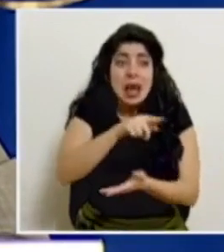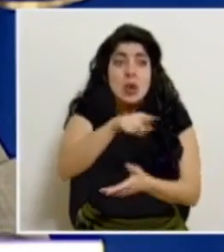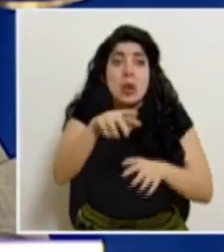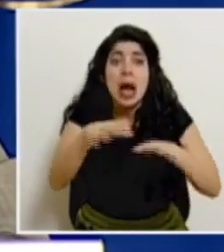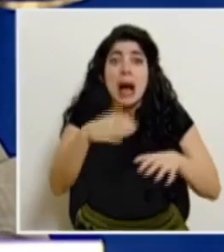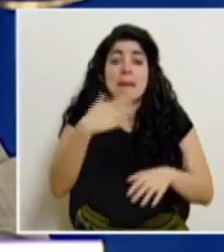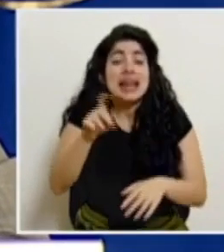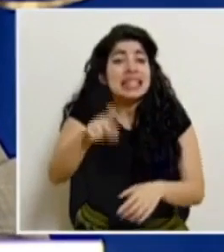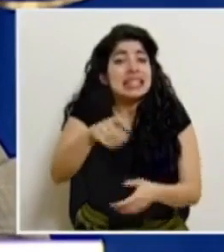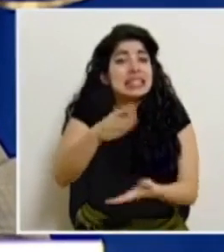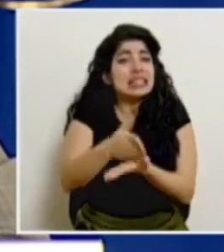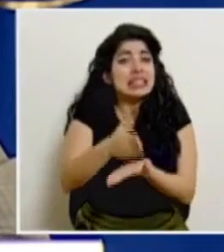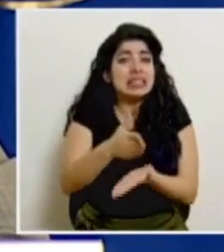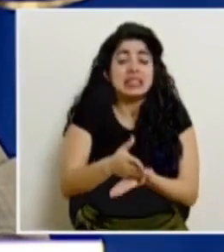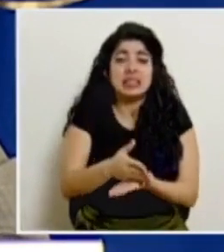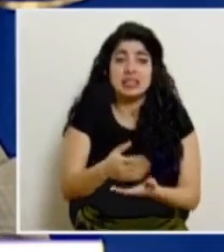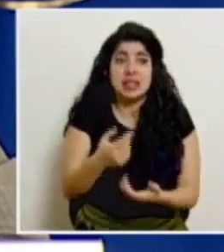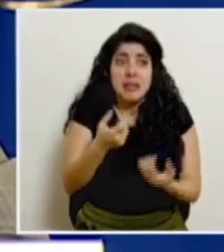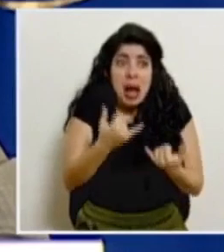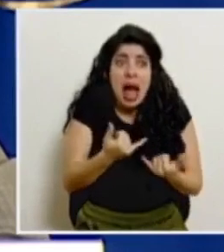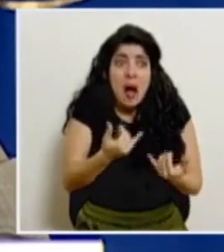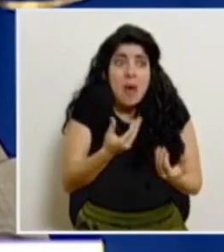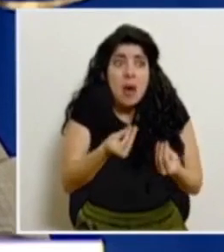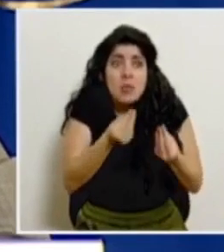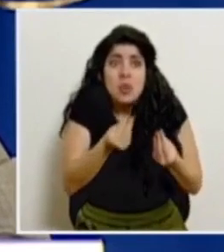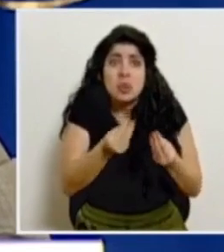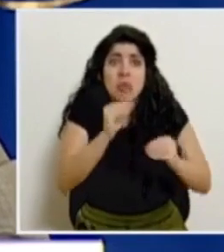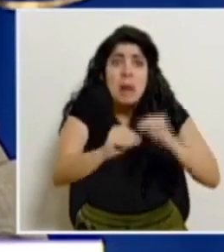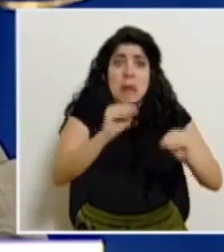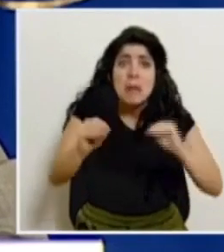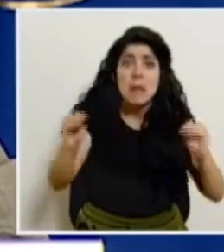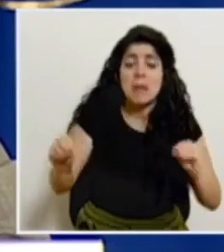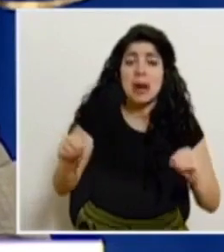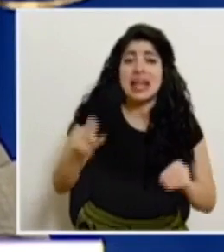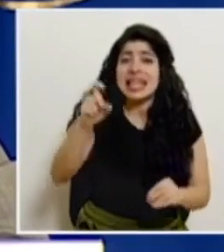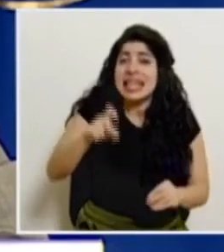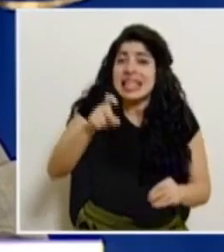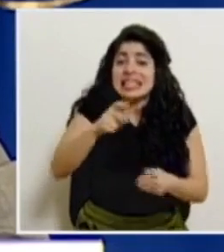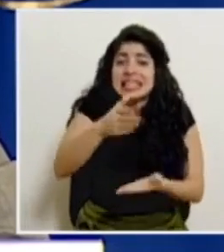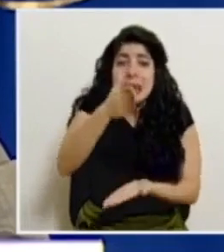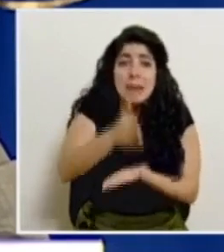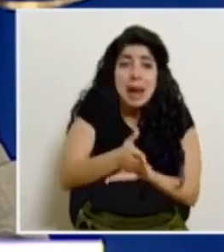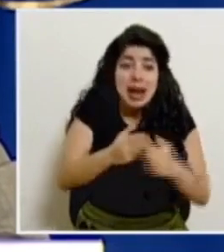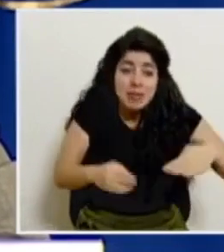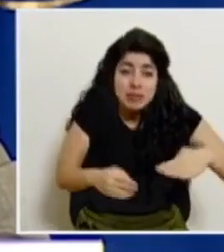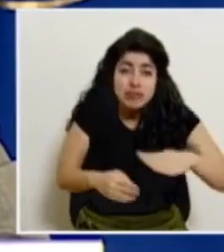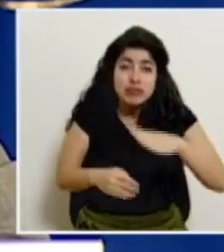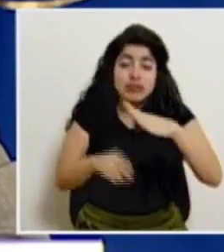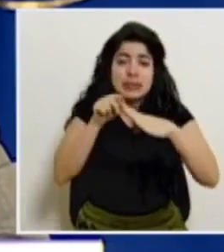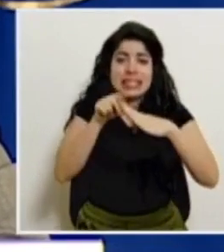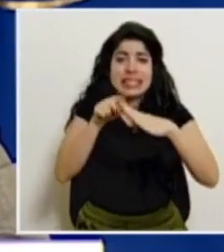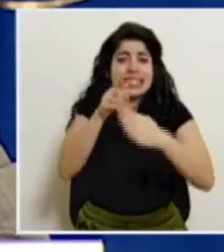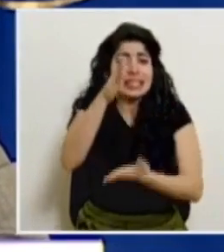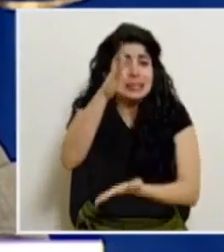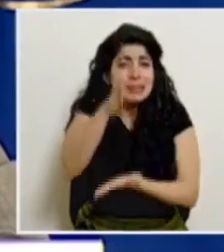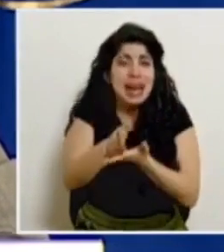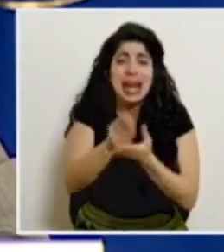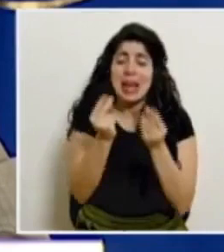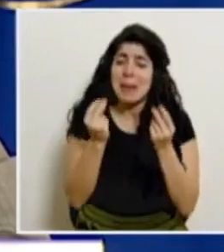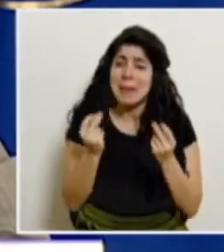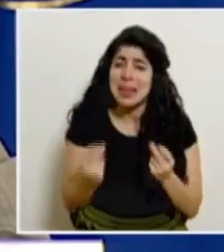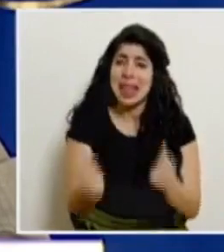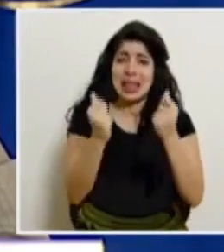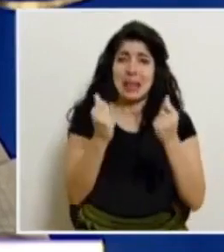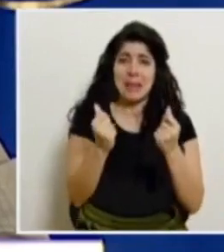mal, a lo que realmente nos está contagiando. Necesitamos frenar esa curva en forma inmediata